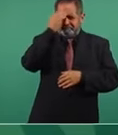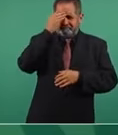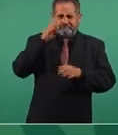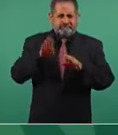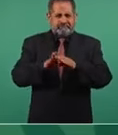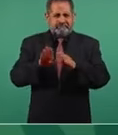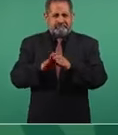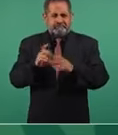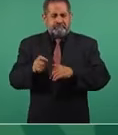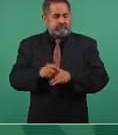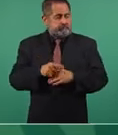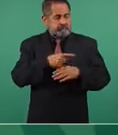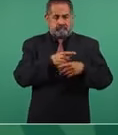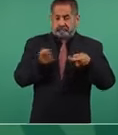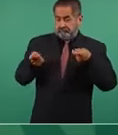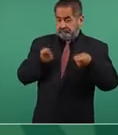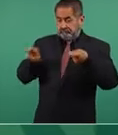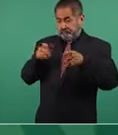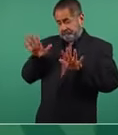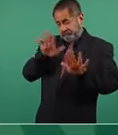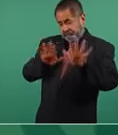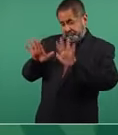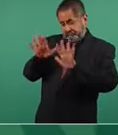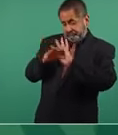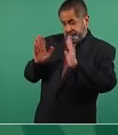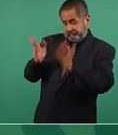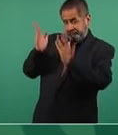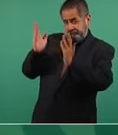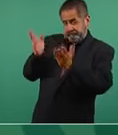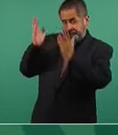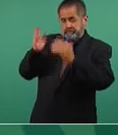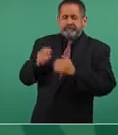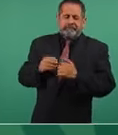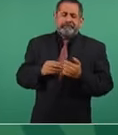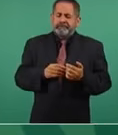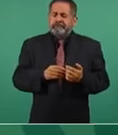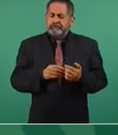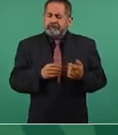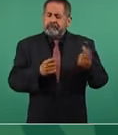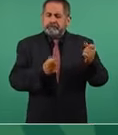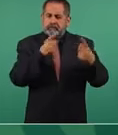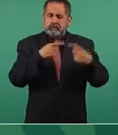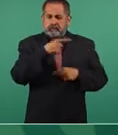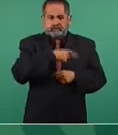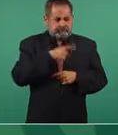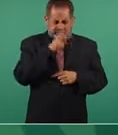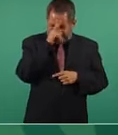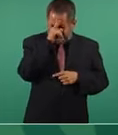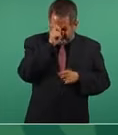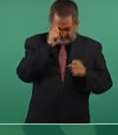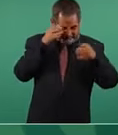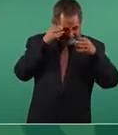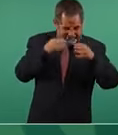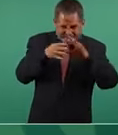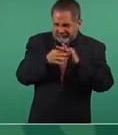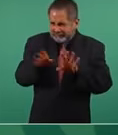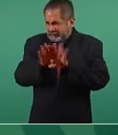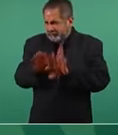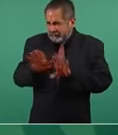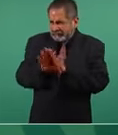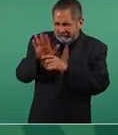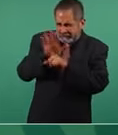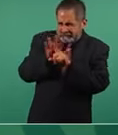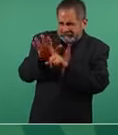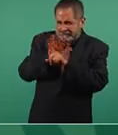manipular, porque están dedicados a eso. Es